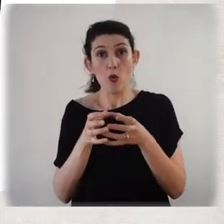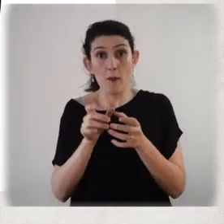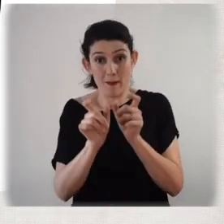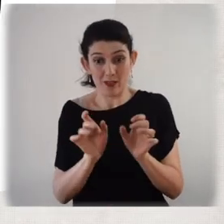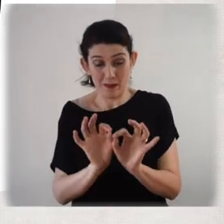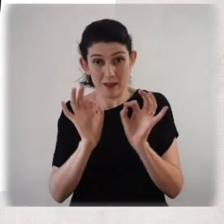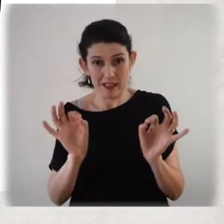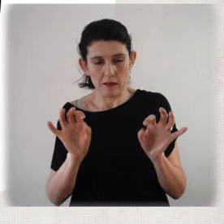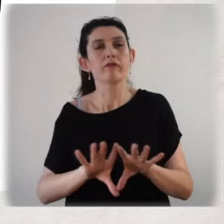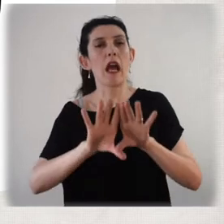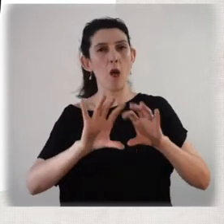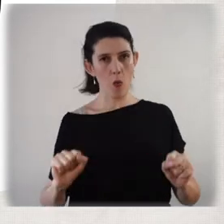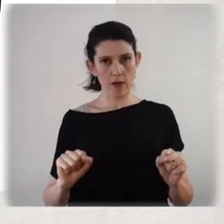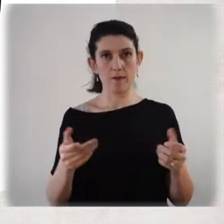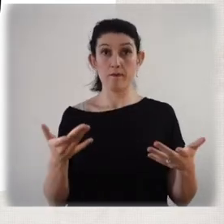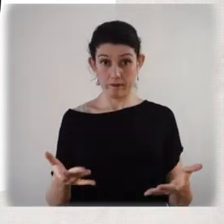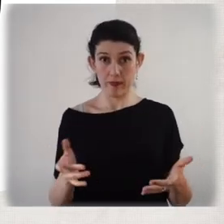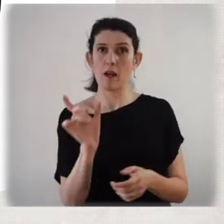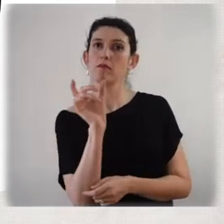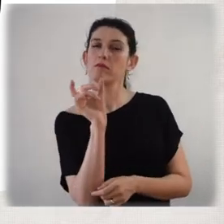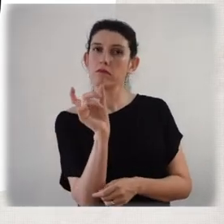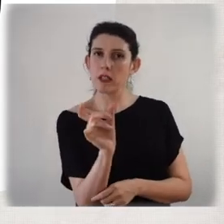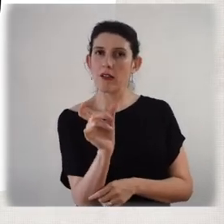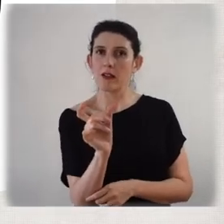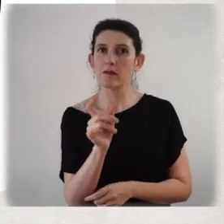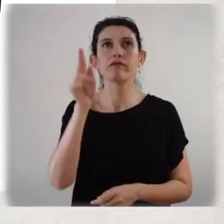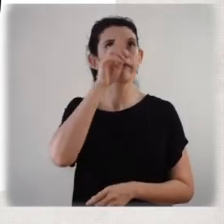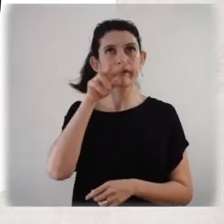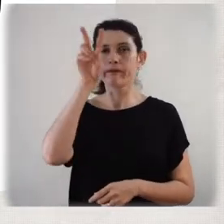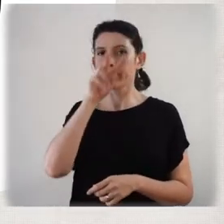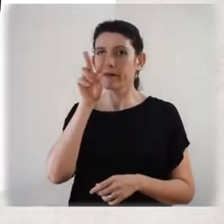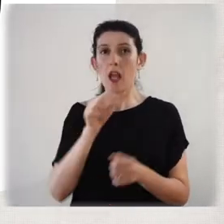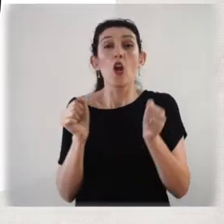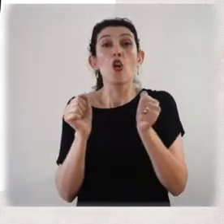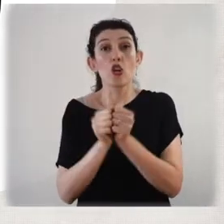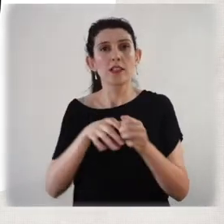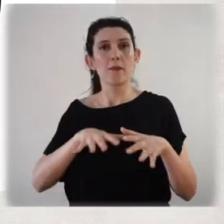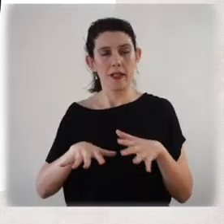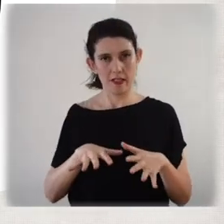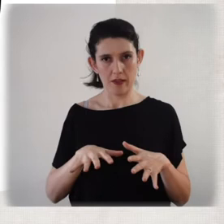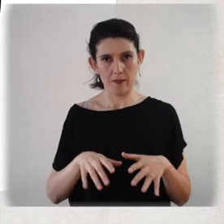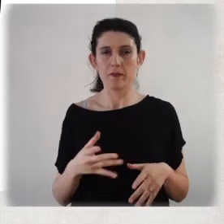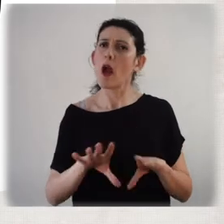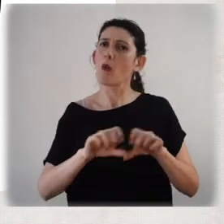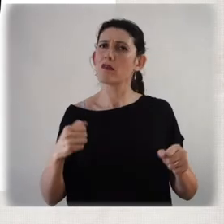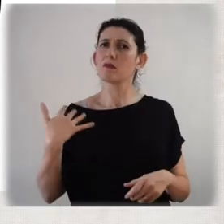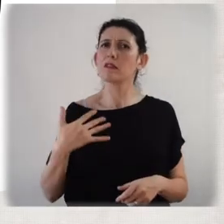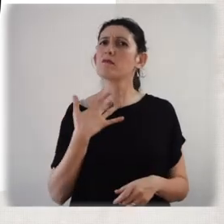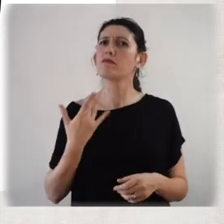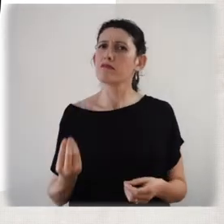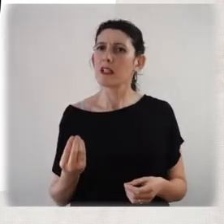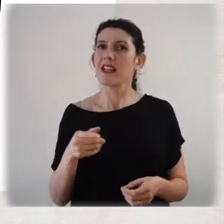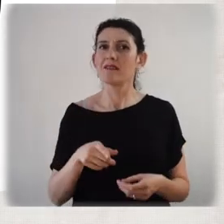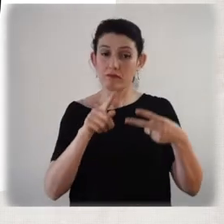importante de este acuerdo es que ya no hay tipos de déficit atencional, sino que el trastorno por déficit atencional es uno solo, y que puede